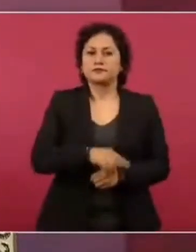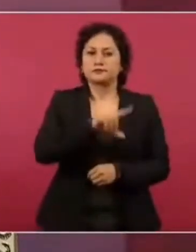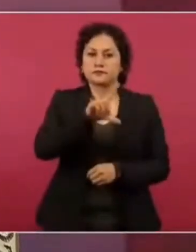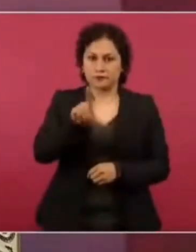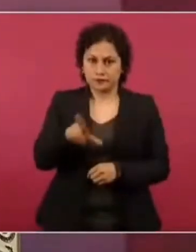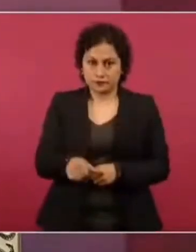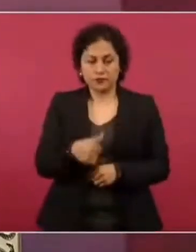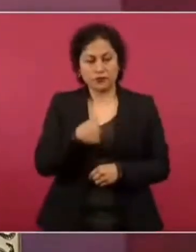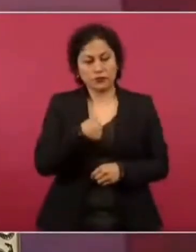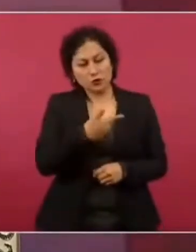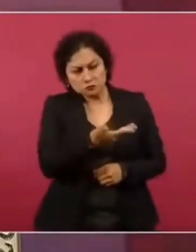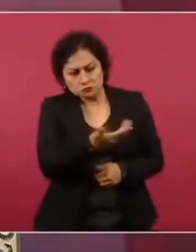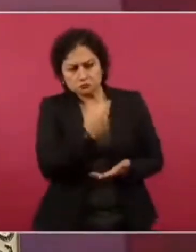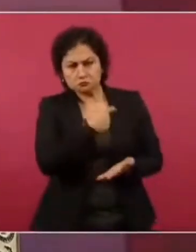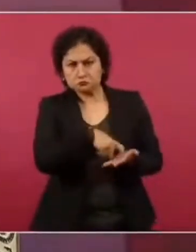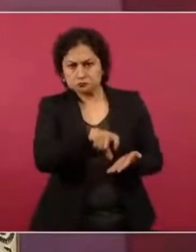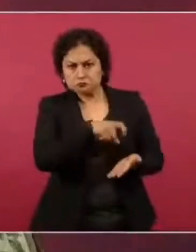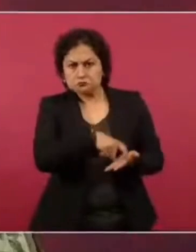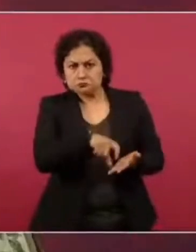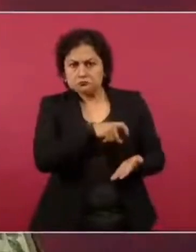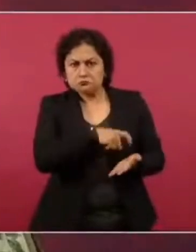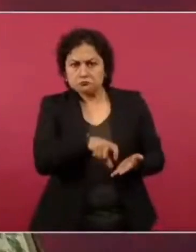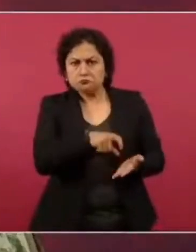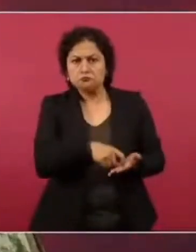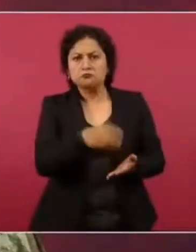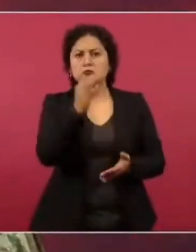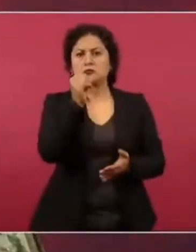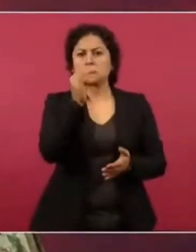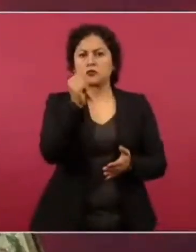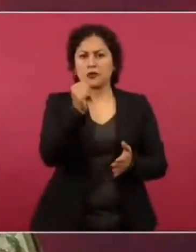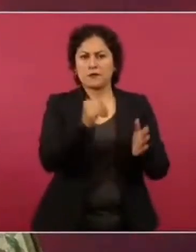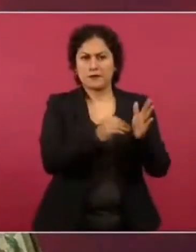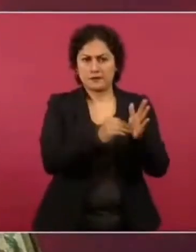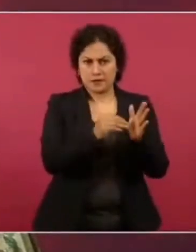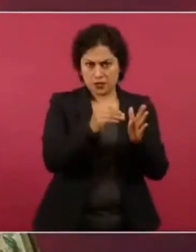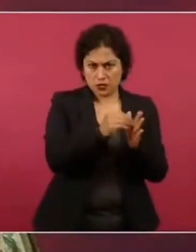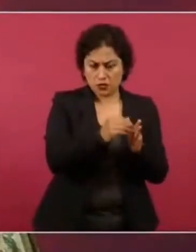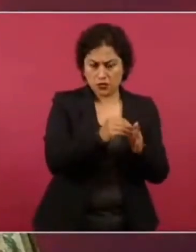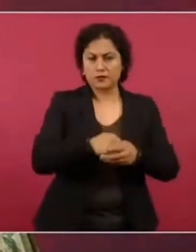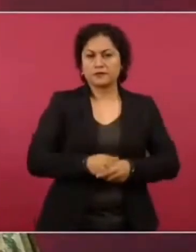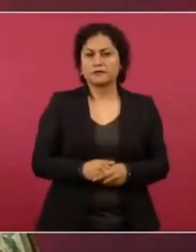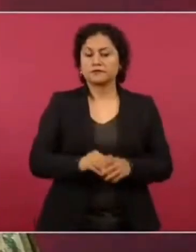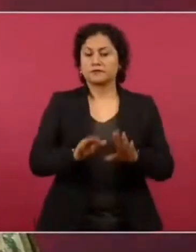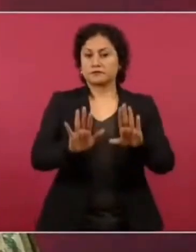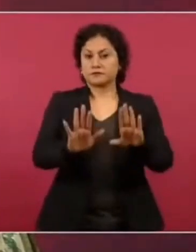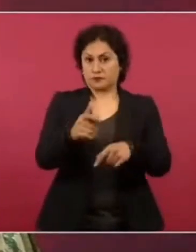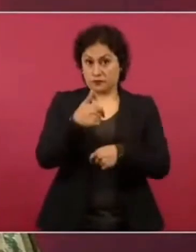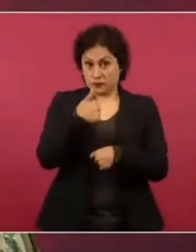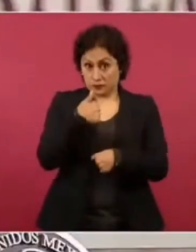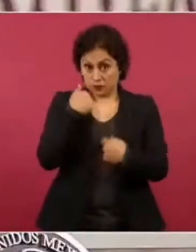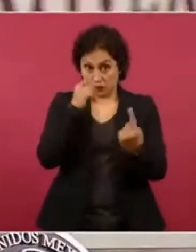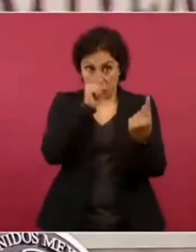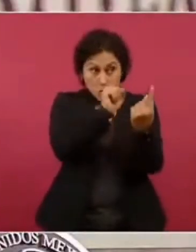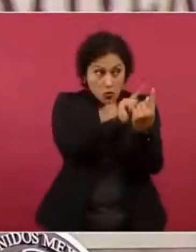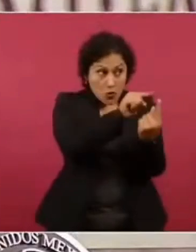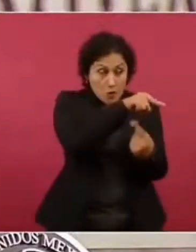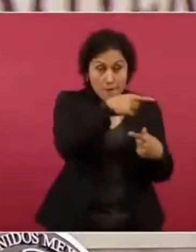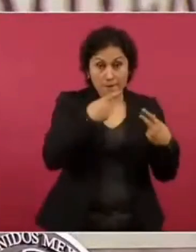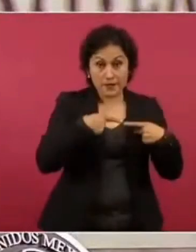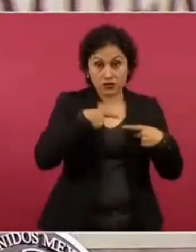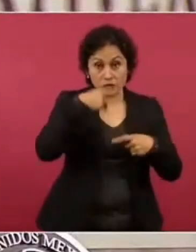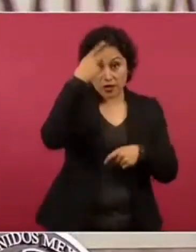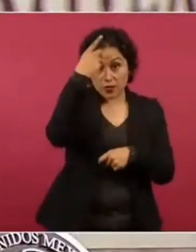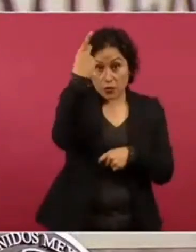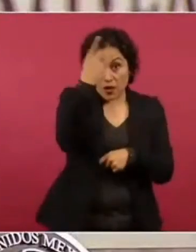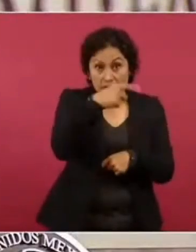negociaciones fue de 9 millones. Yo no tuve contacto con la persona dueña, sino tienen